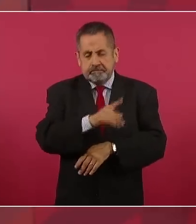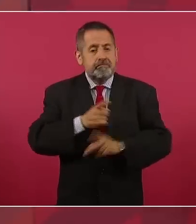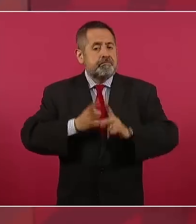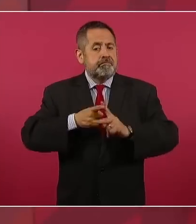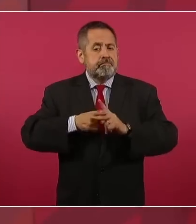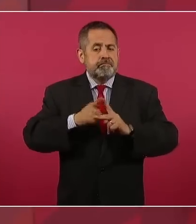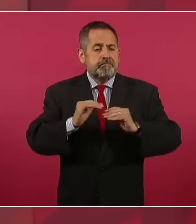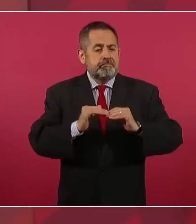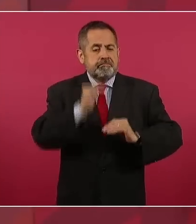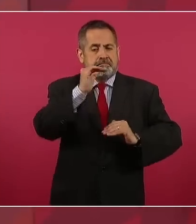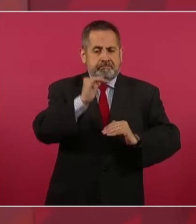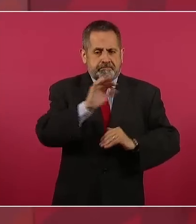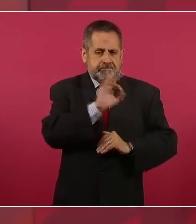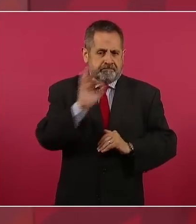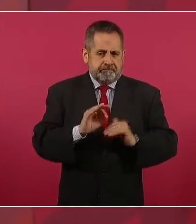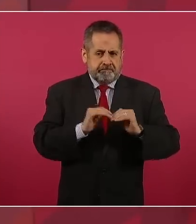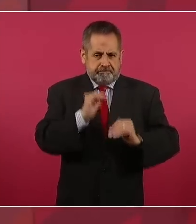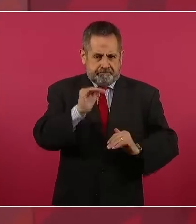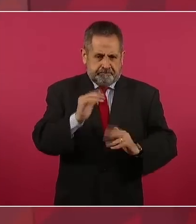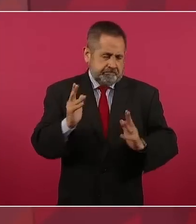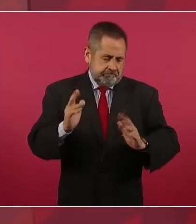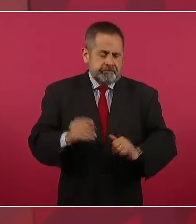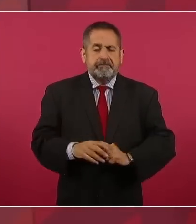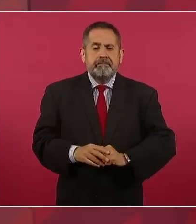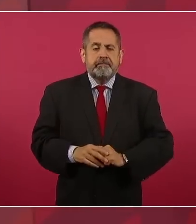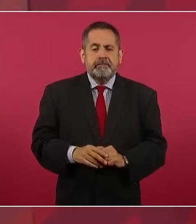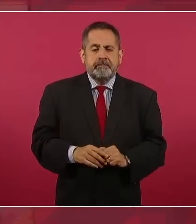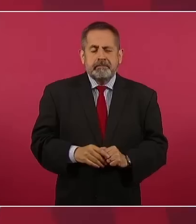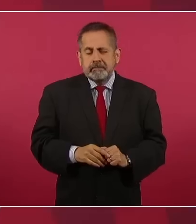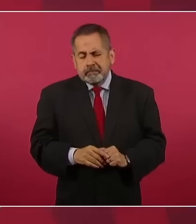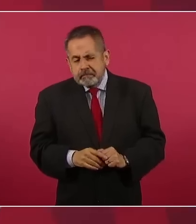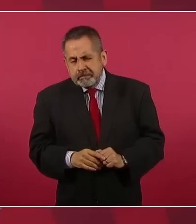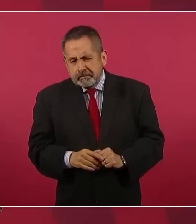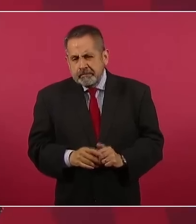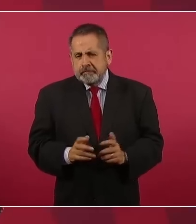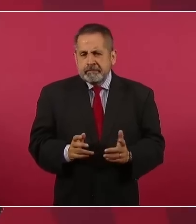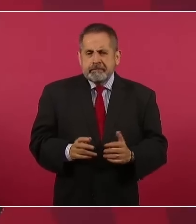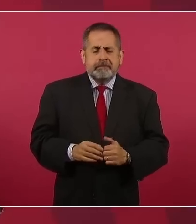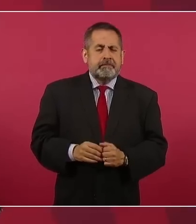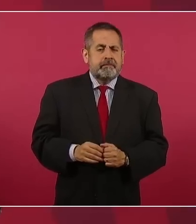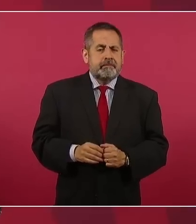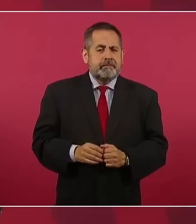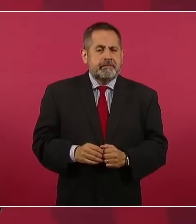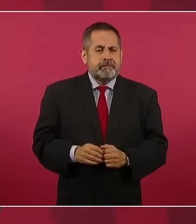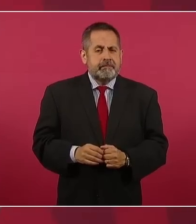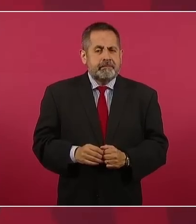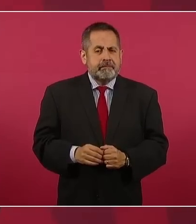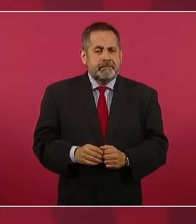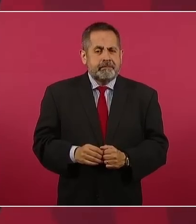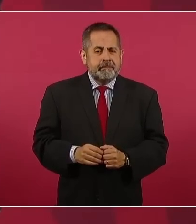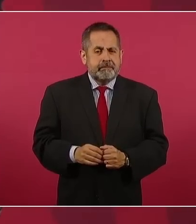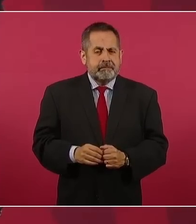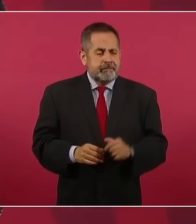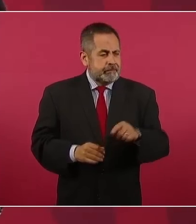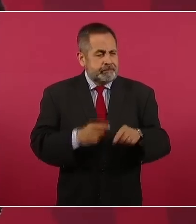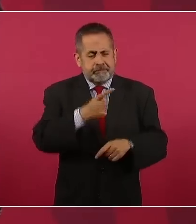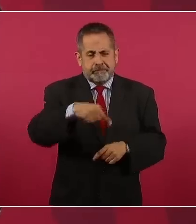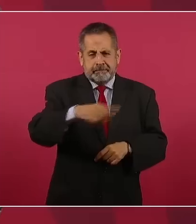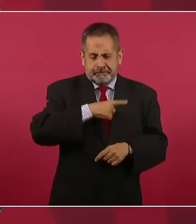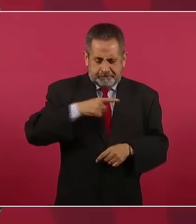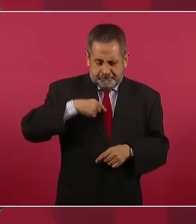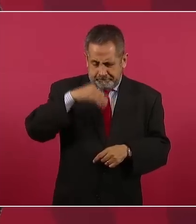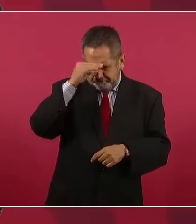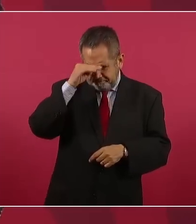pero como que ya deberían de pensar